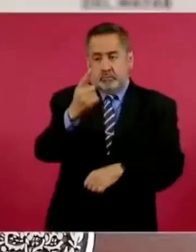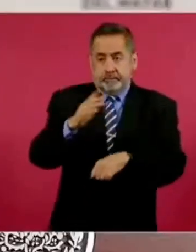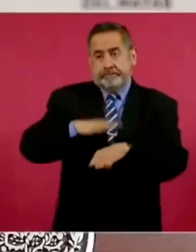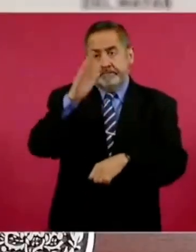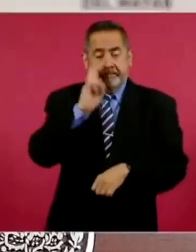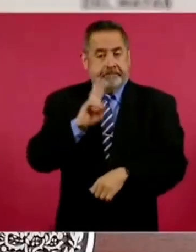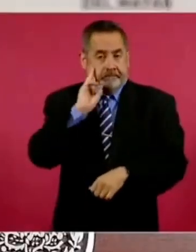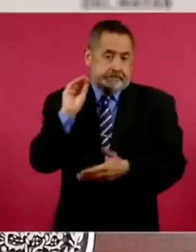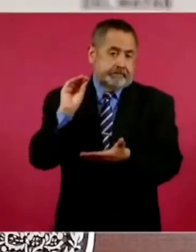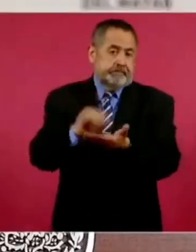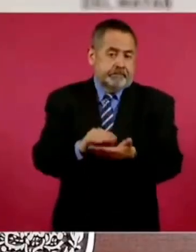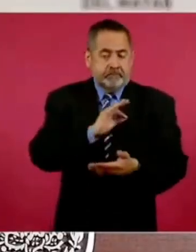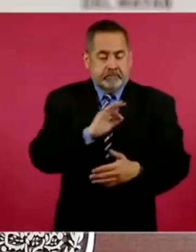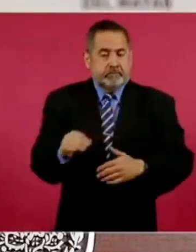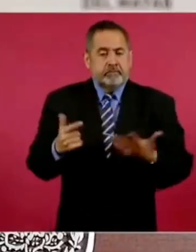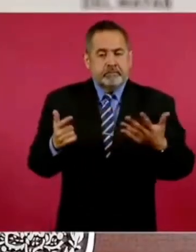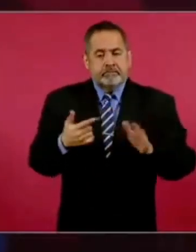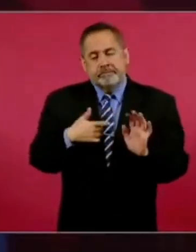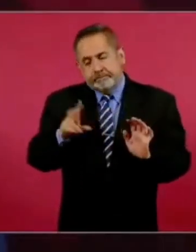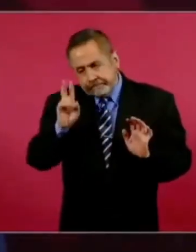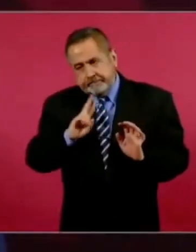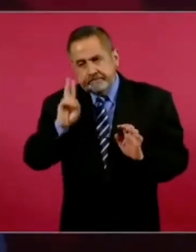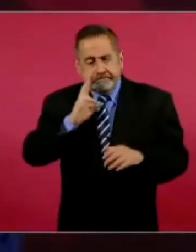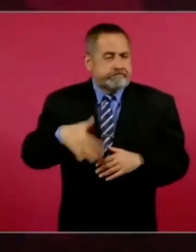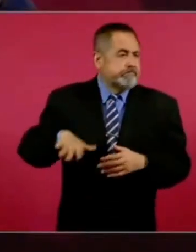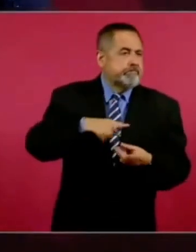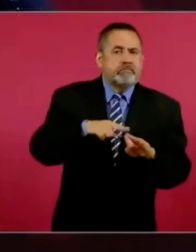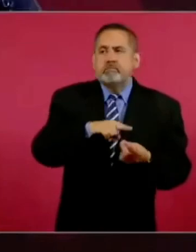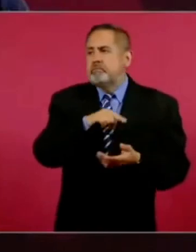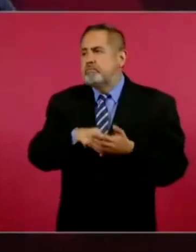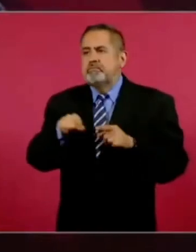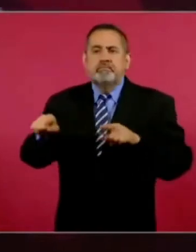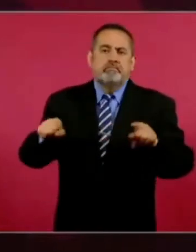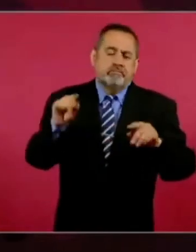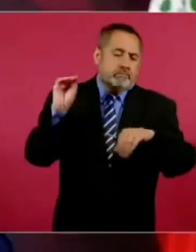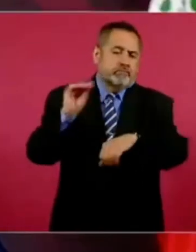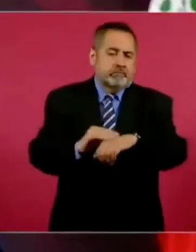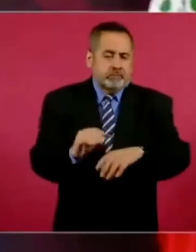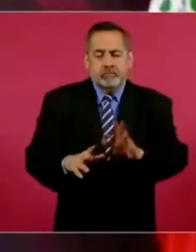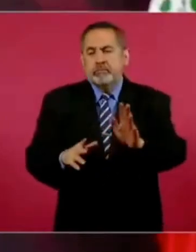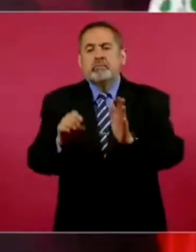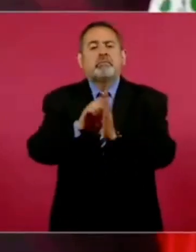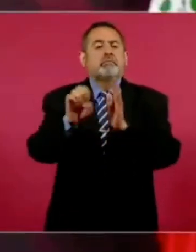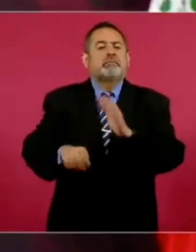buscar el lugar apropiado, porque, por ejemplo,